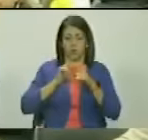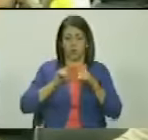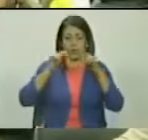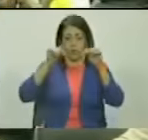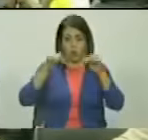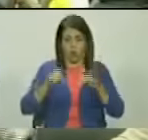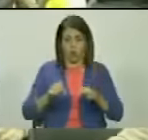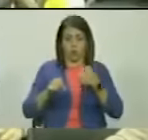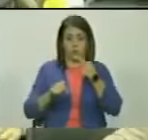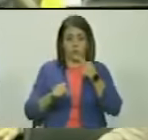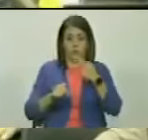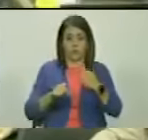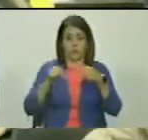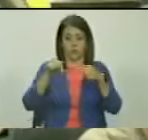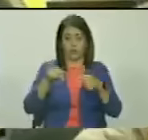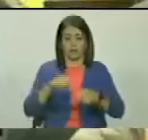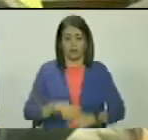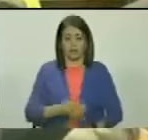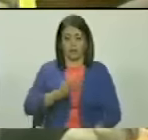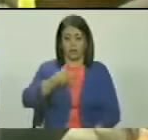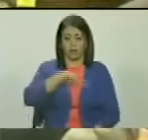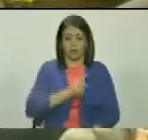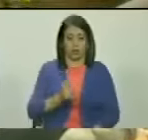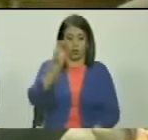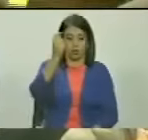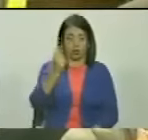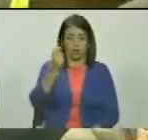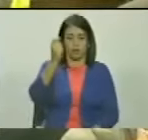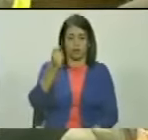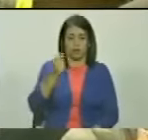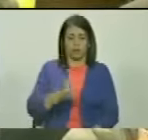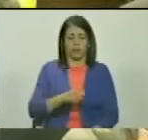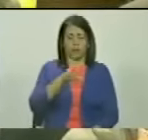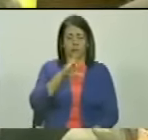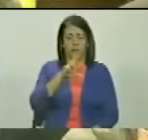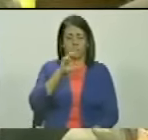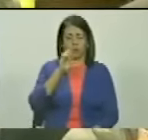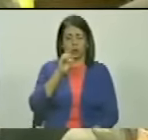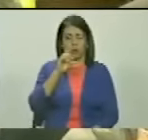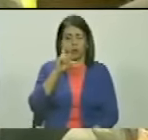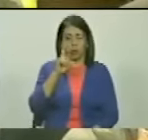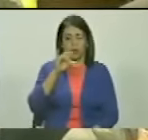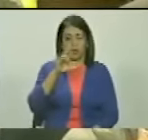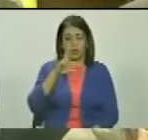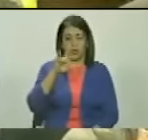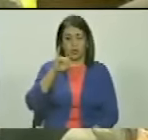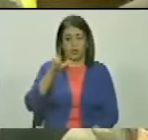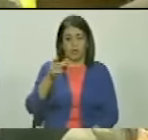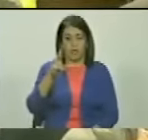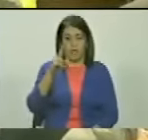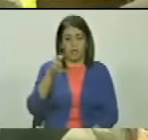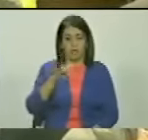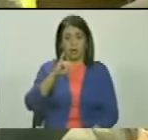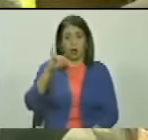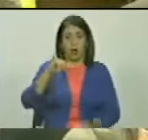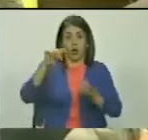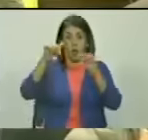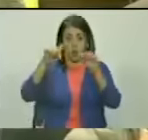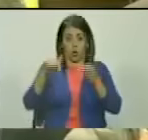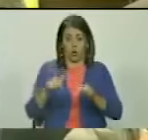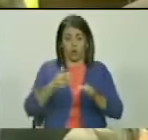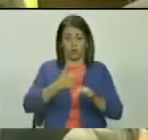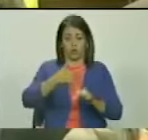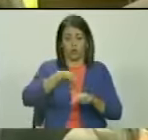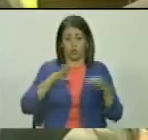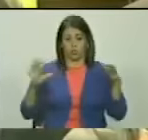hoy, como lo dijera nuestro diputado Rodríguez Cabello, hoy todos nos